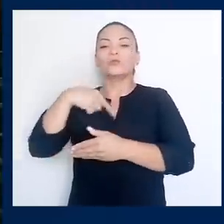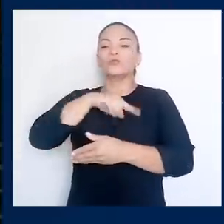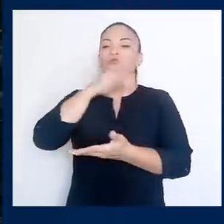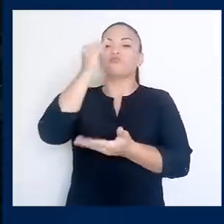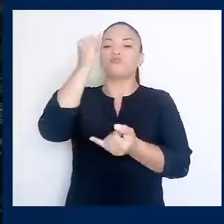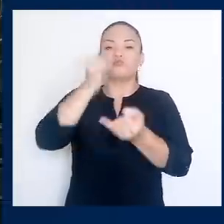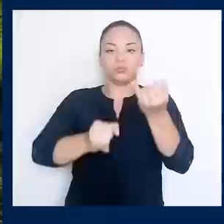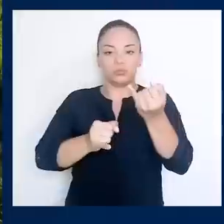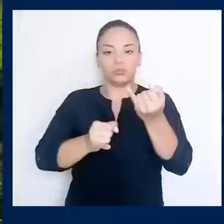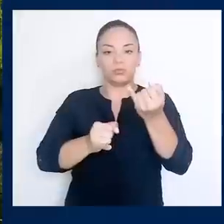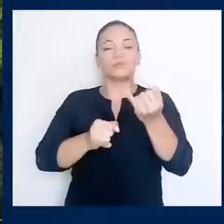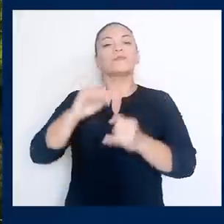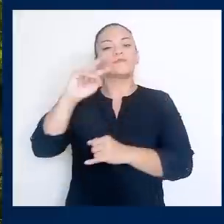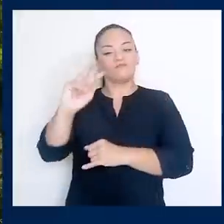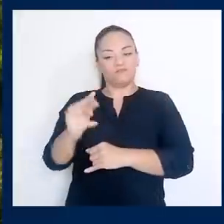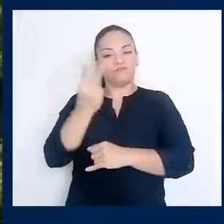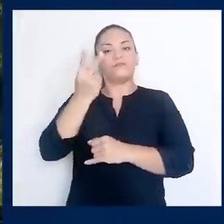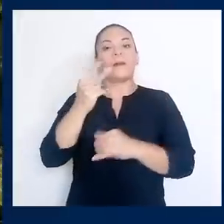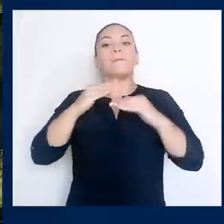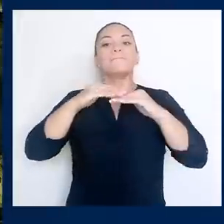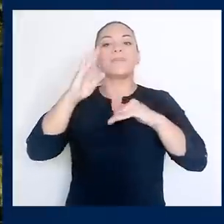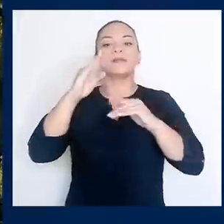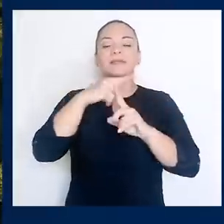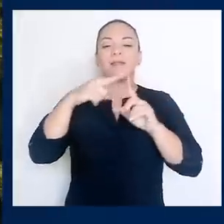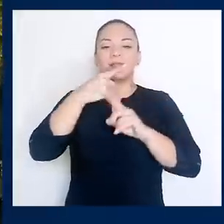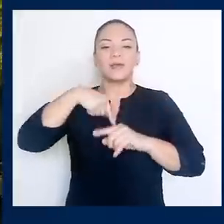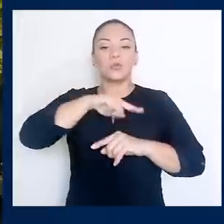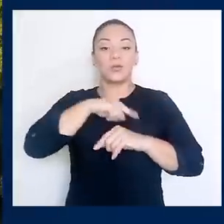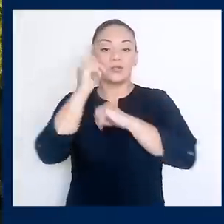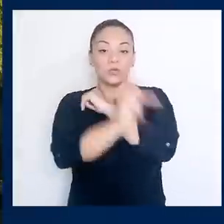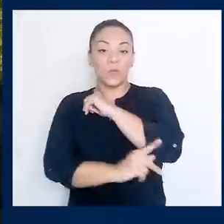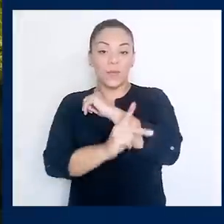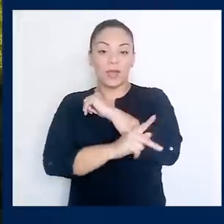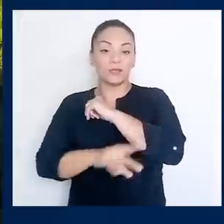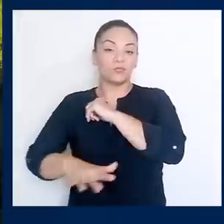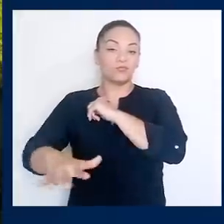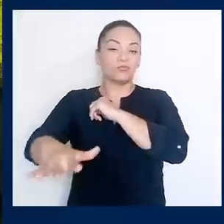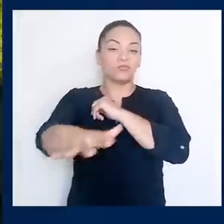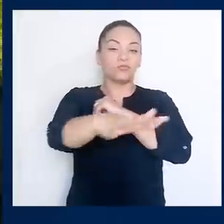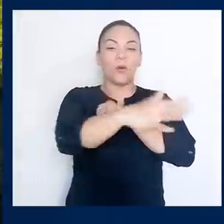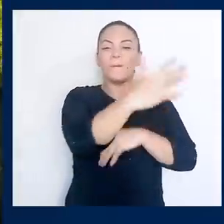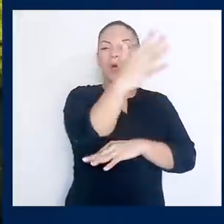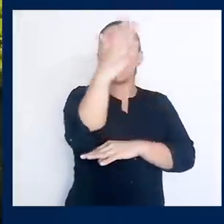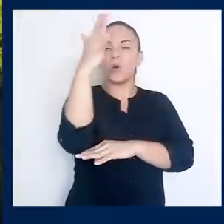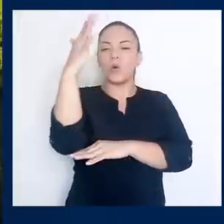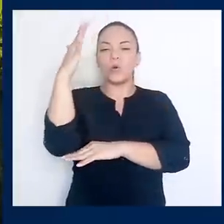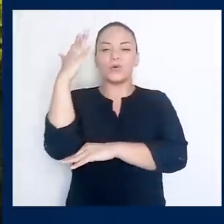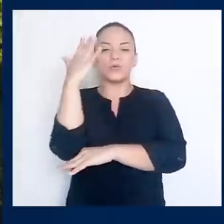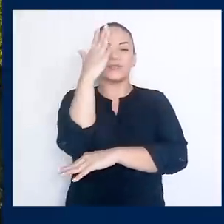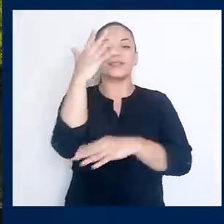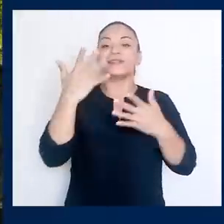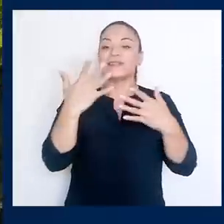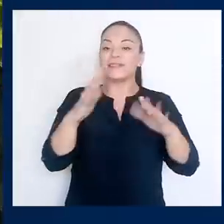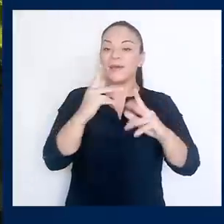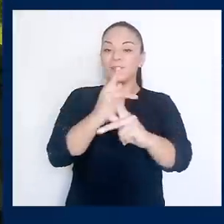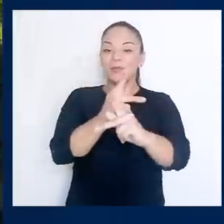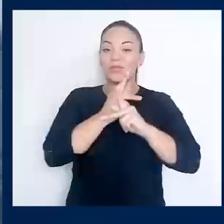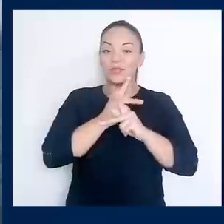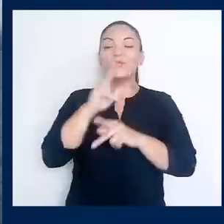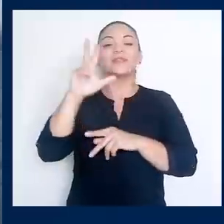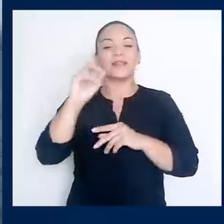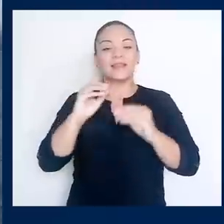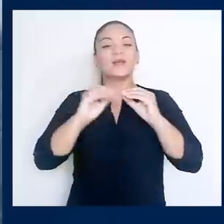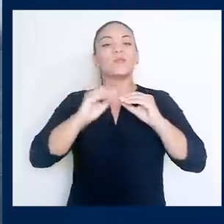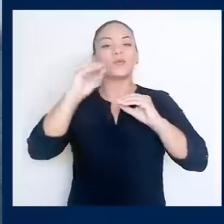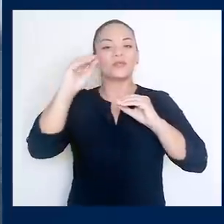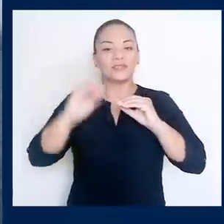revertimos. Más de la mitad de nuestro territorio hoy está cubierto por bosques. Ya tenemos protegido